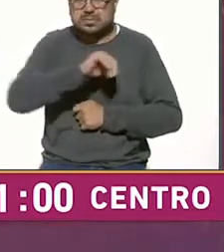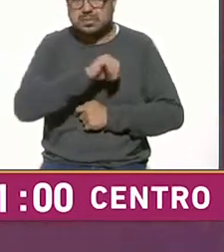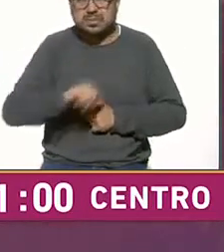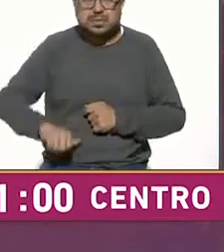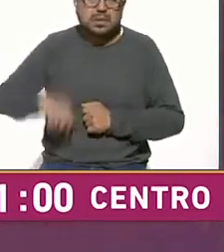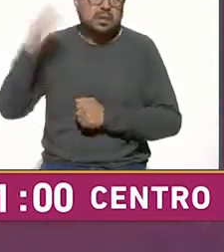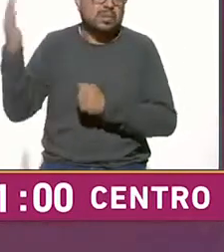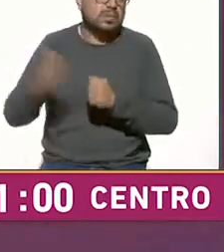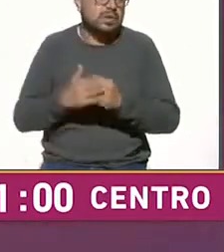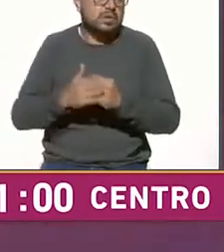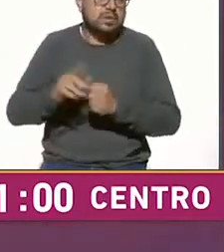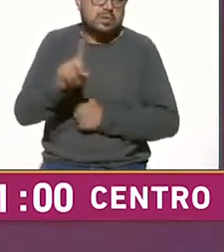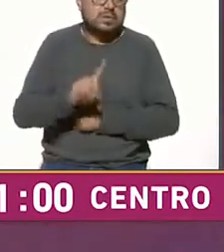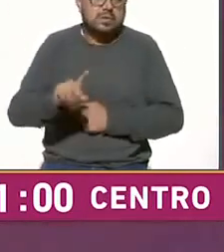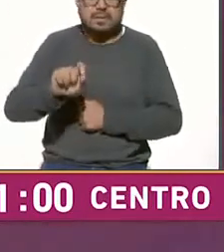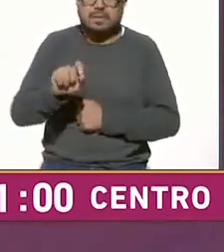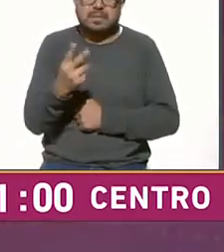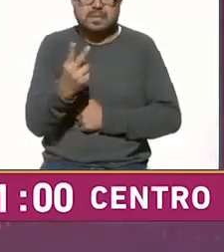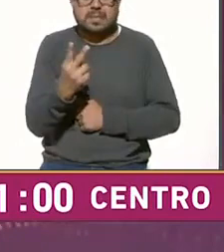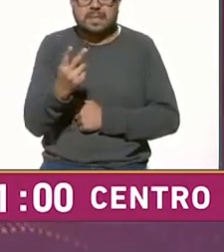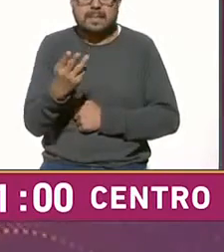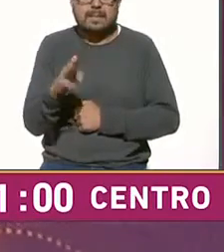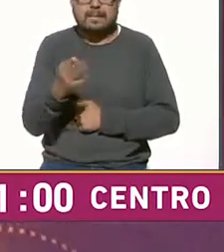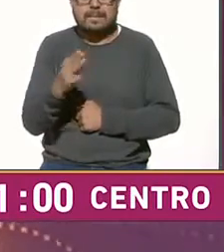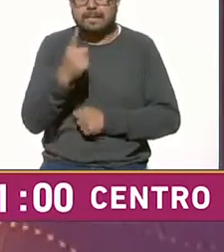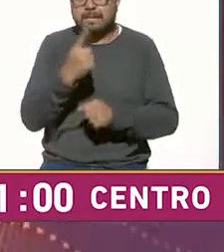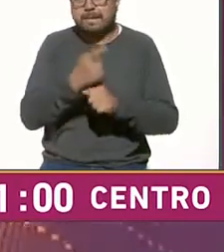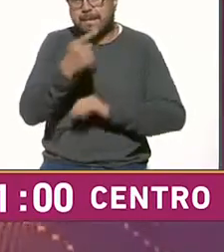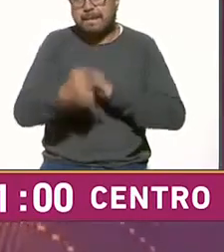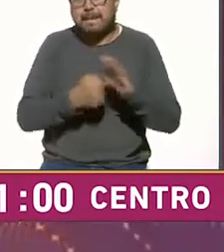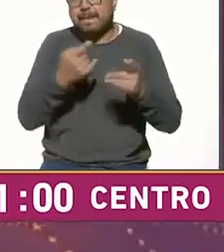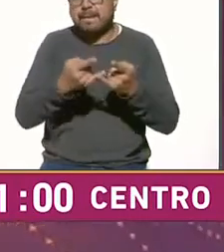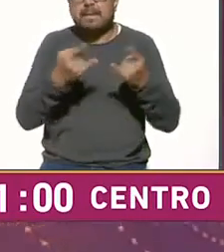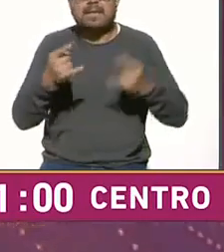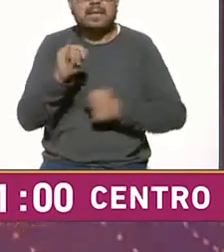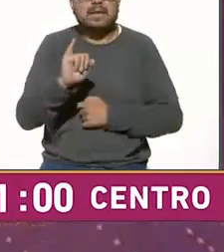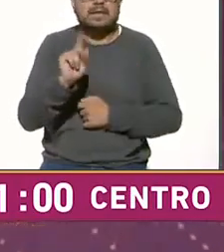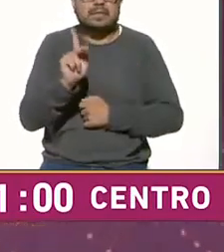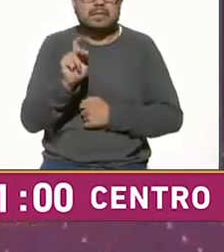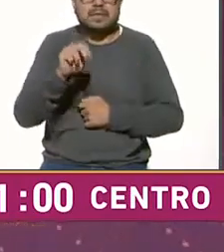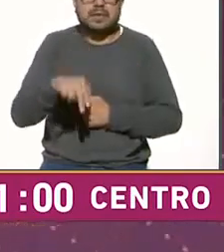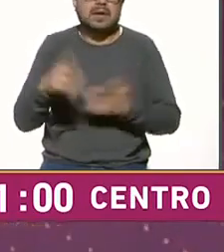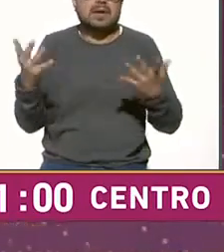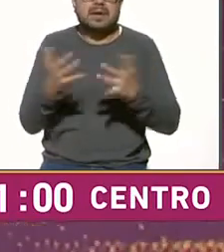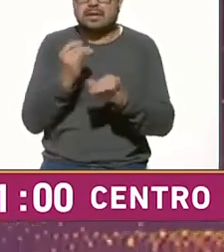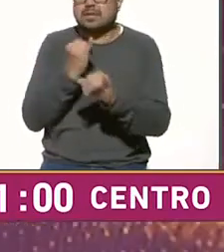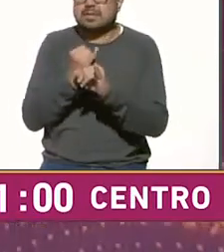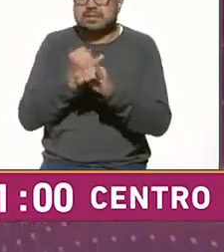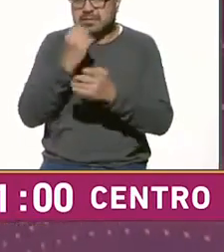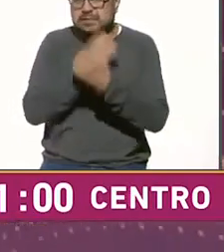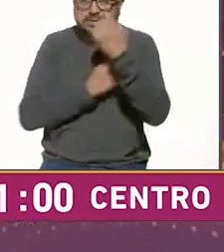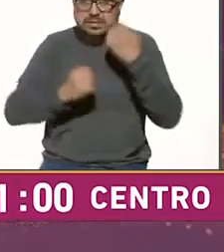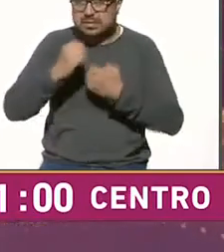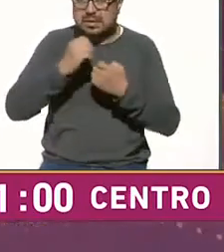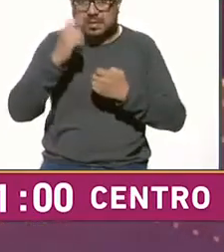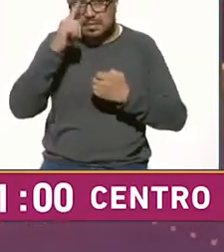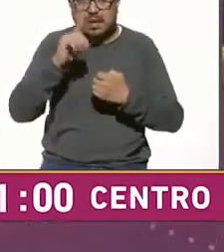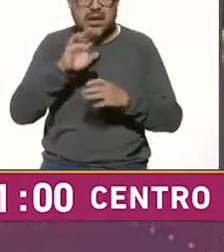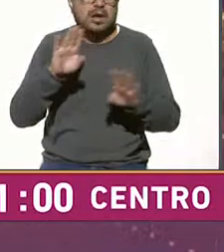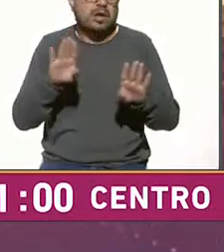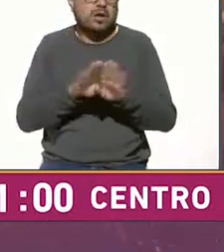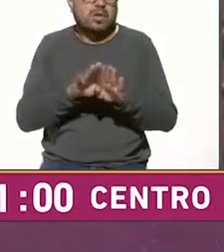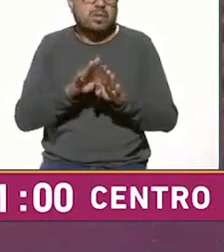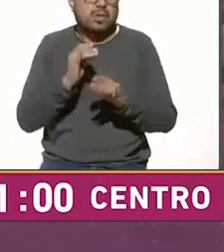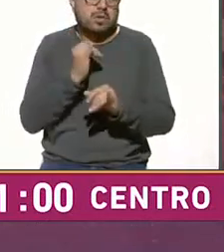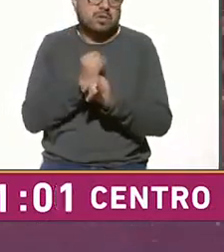el próximo domingo 22 de mayo por primera vez en la historia del ipn se aplicará en línea el examen de admisión para la modalidad no